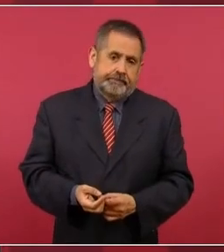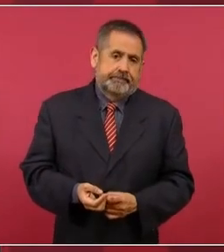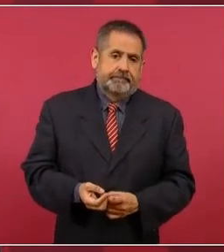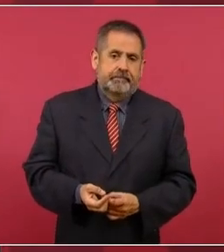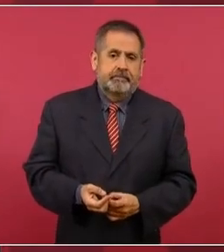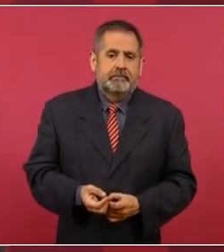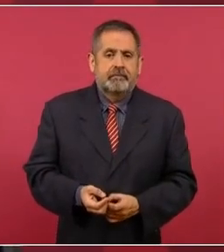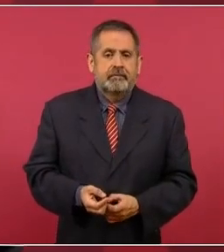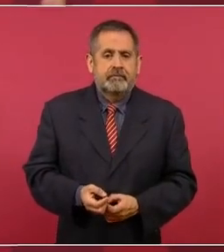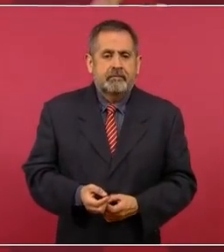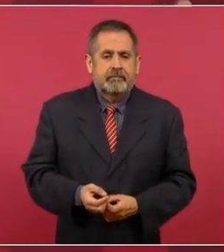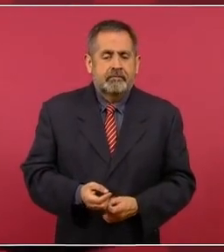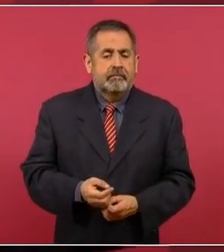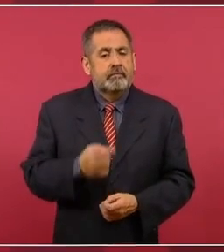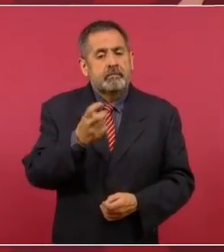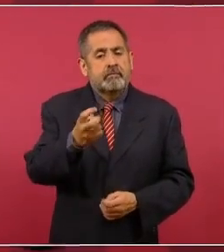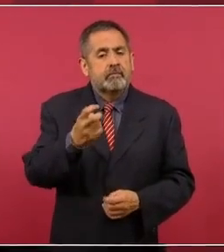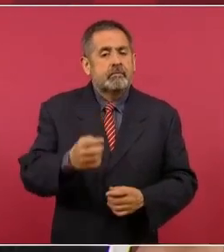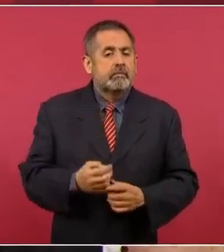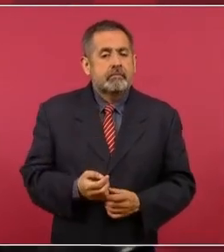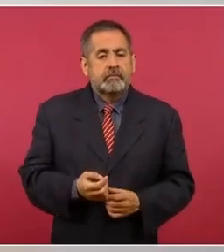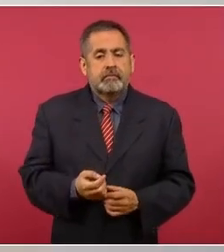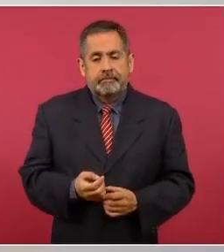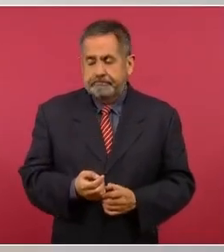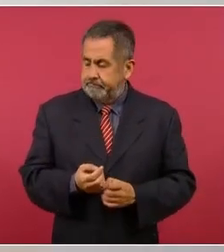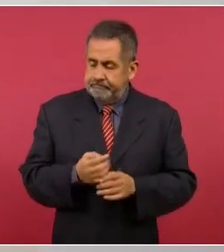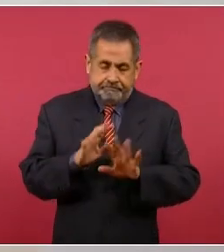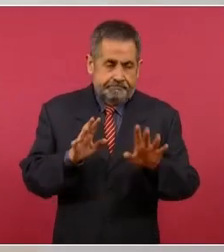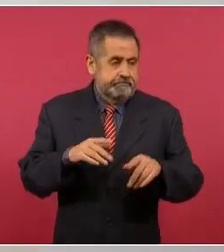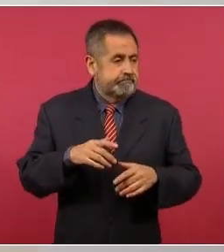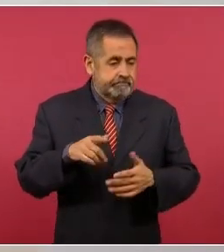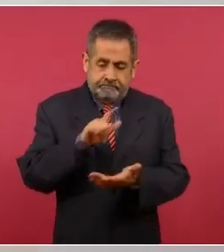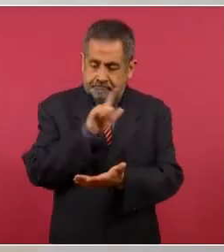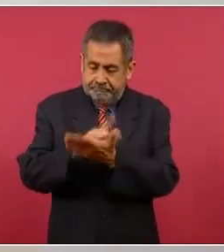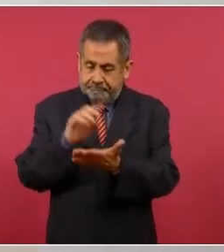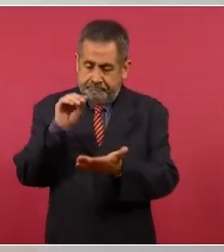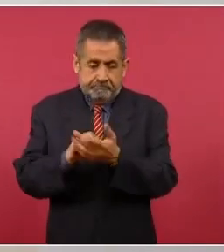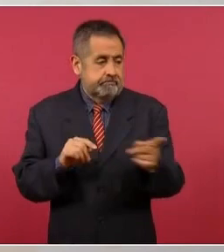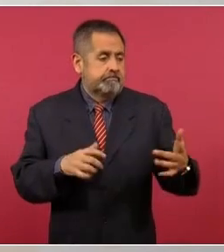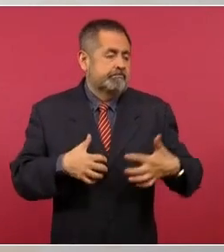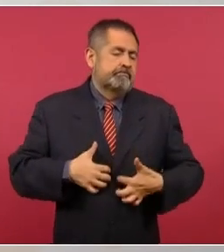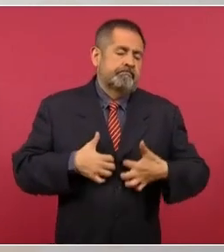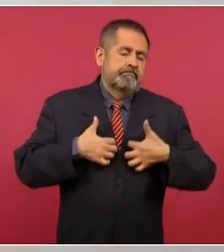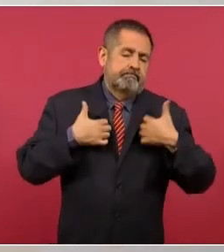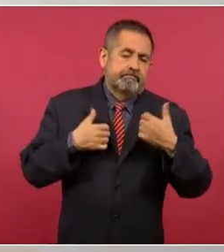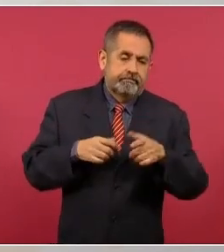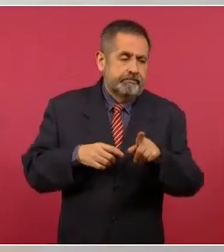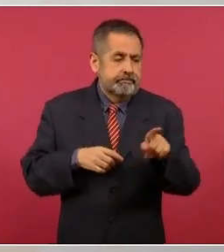Por eso es parte del enojo, los comprendo.